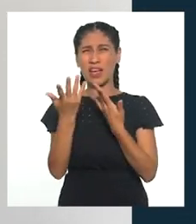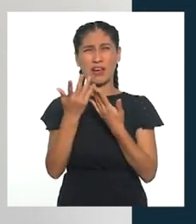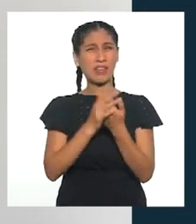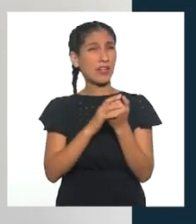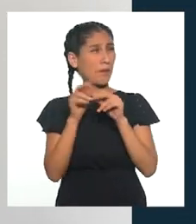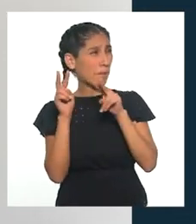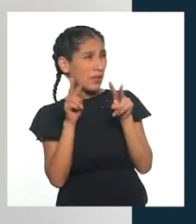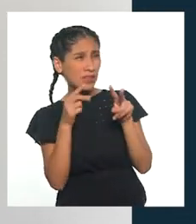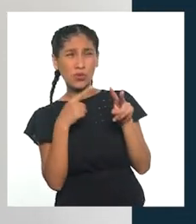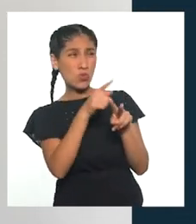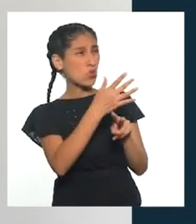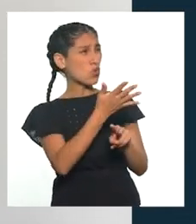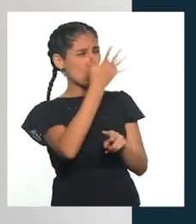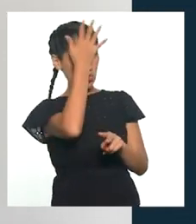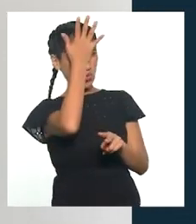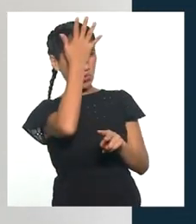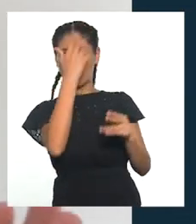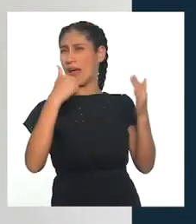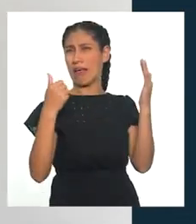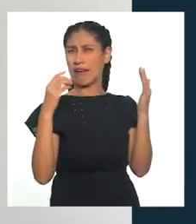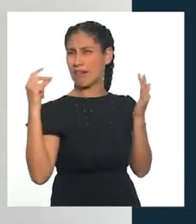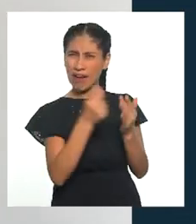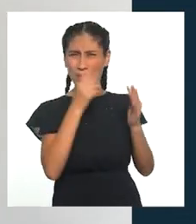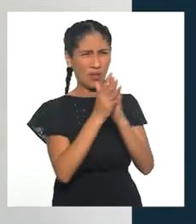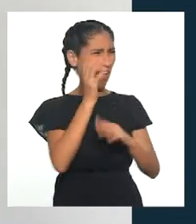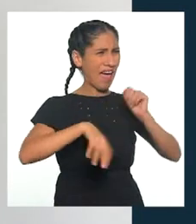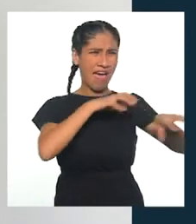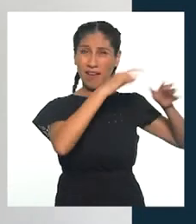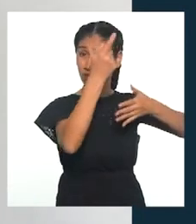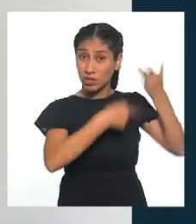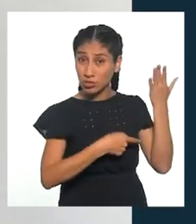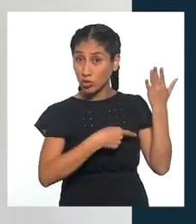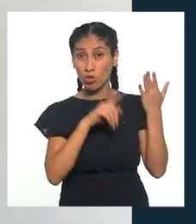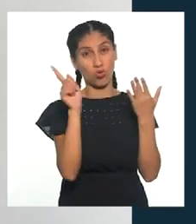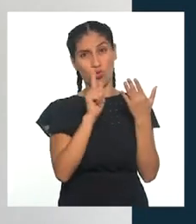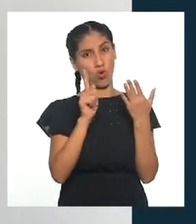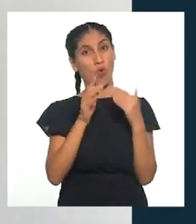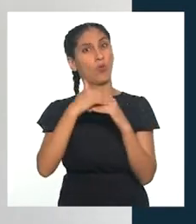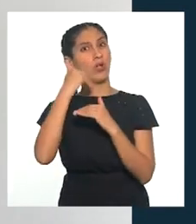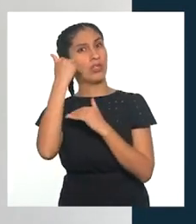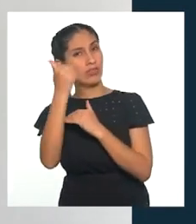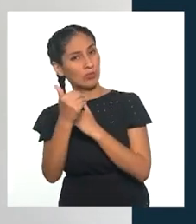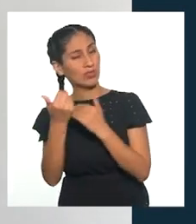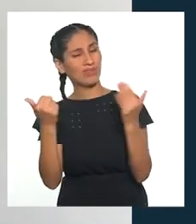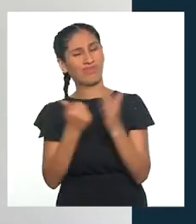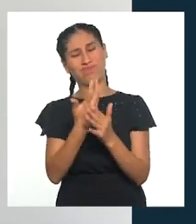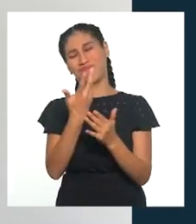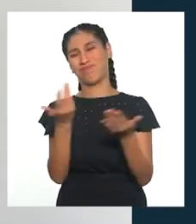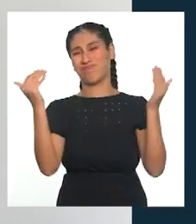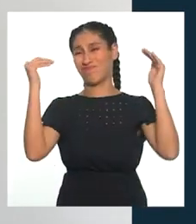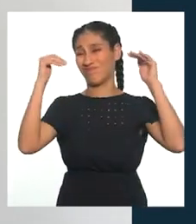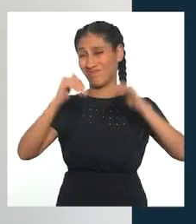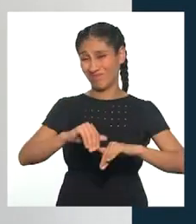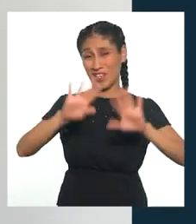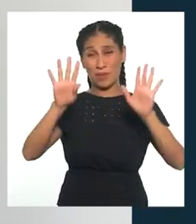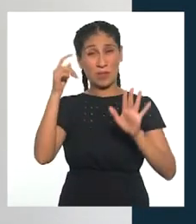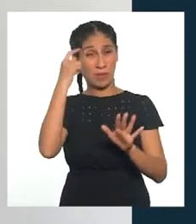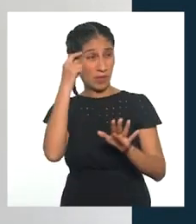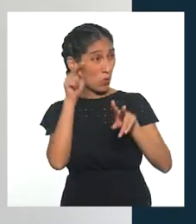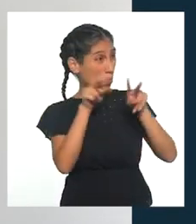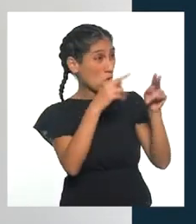soluciones rápidas puede conducirnos a desarrollar productos o servicios que nadie quiere.